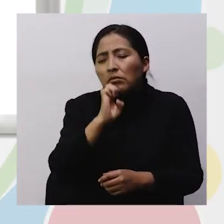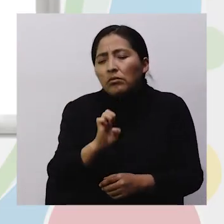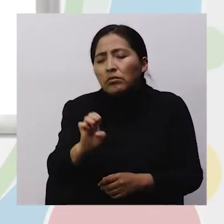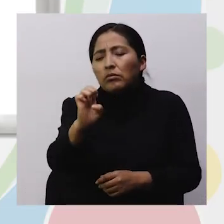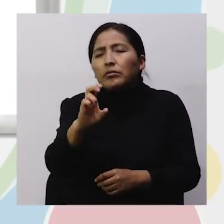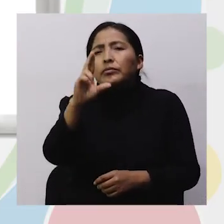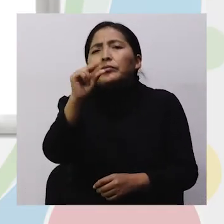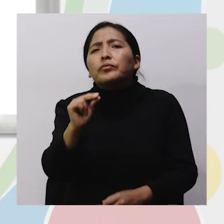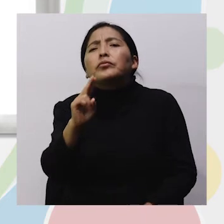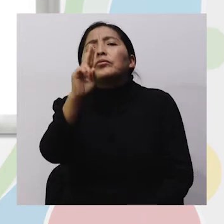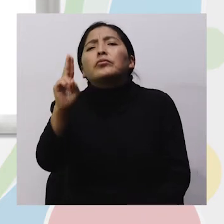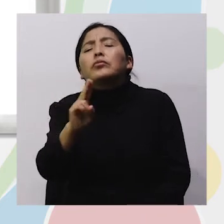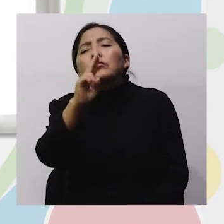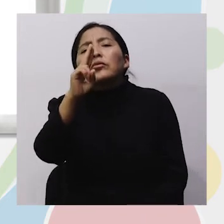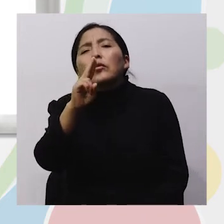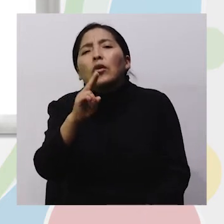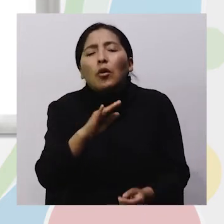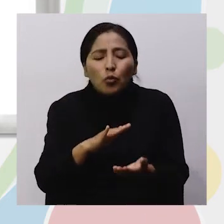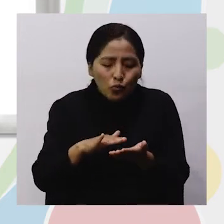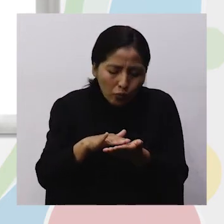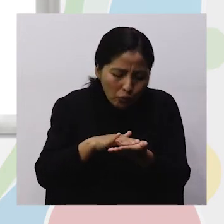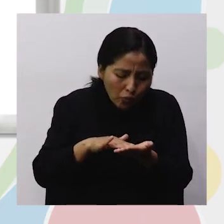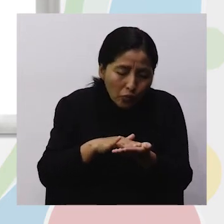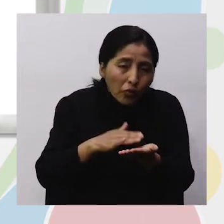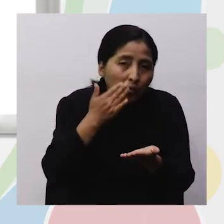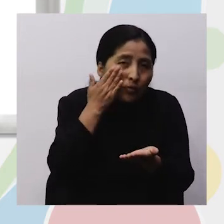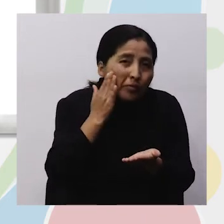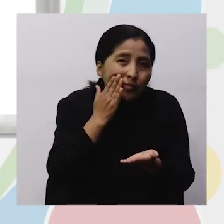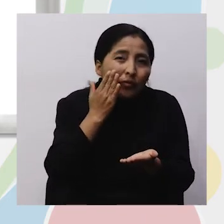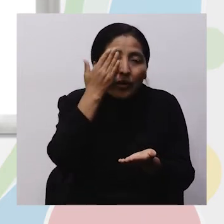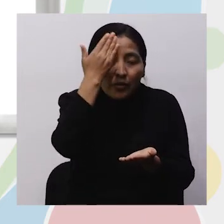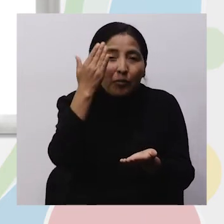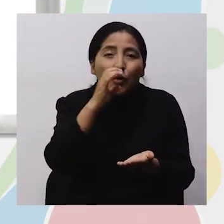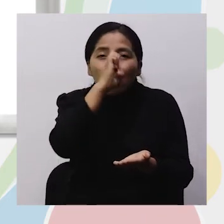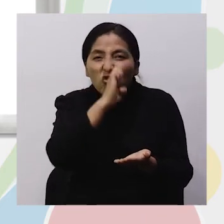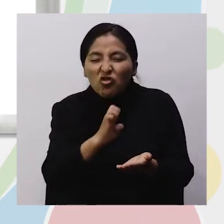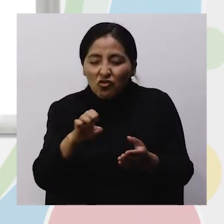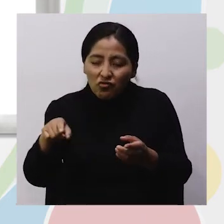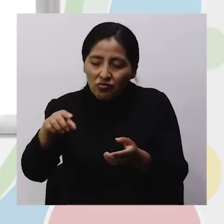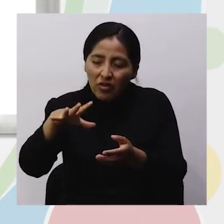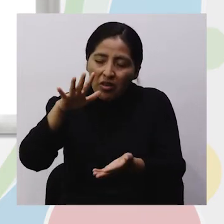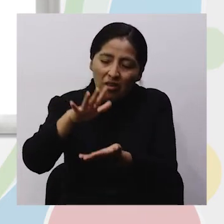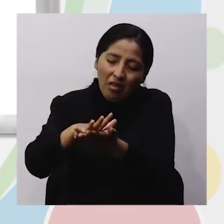usa crema ni vea? ¿Por qué? Porque su patita no cabe en la lata